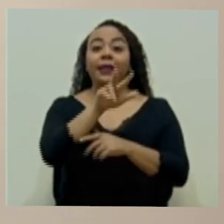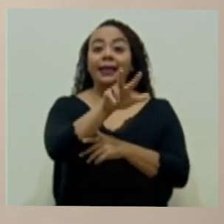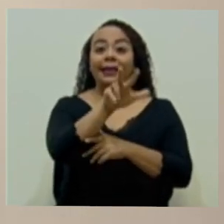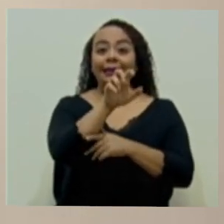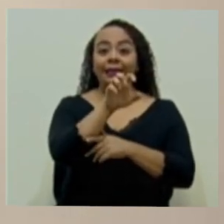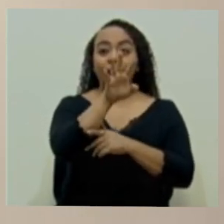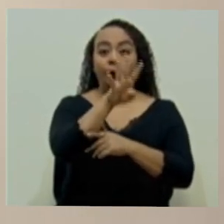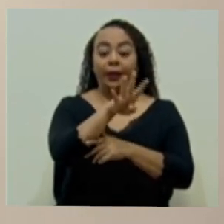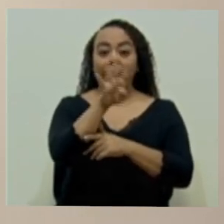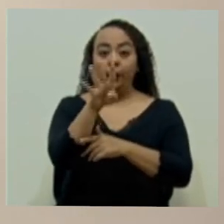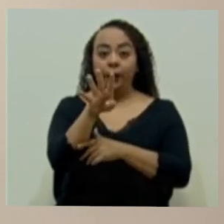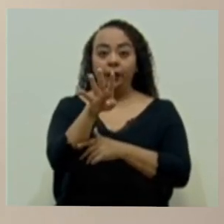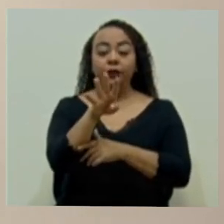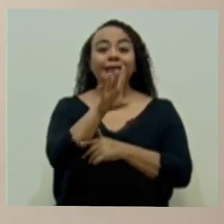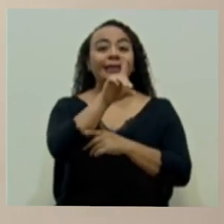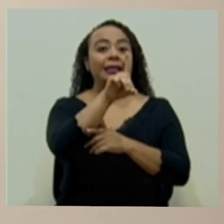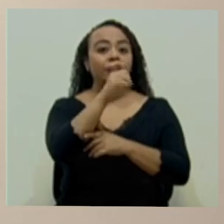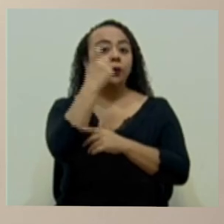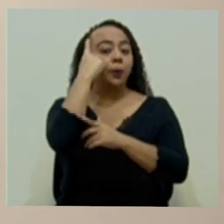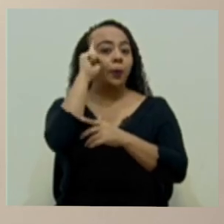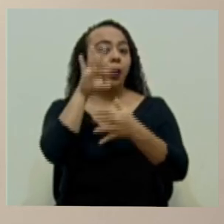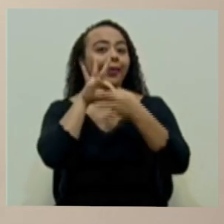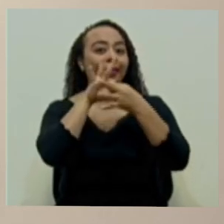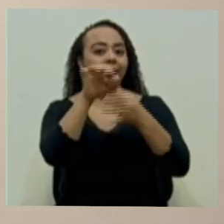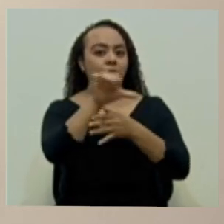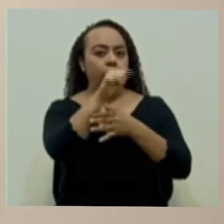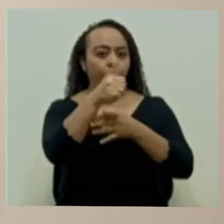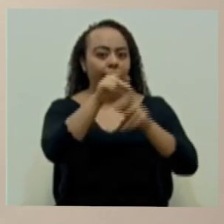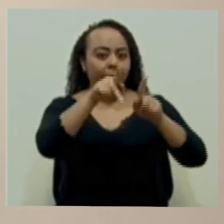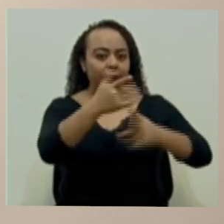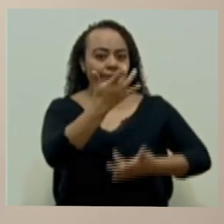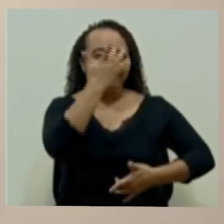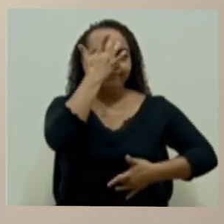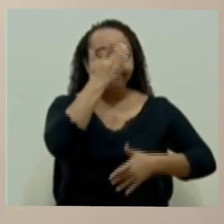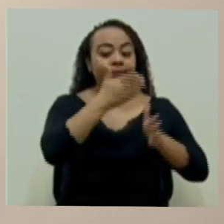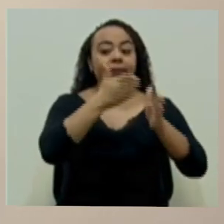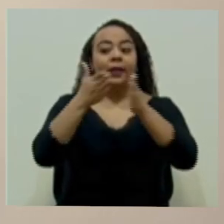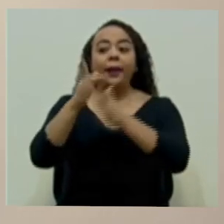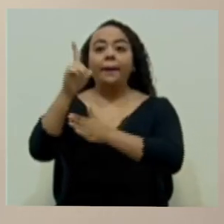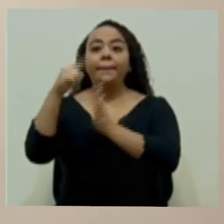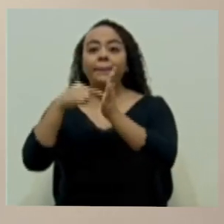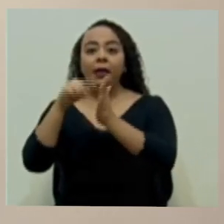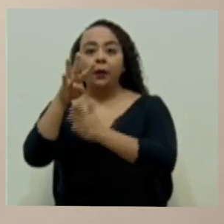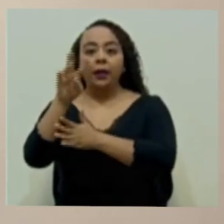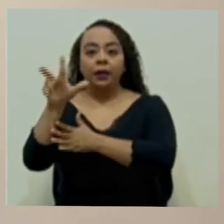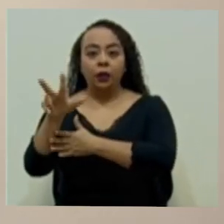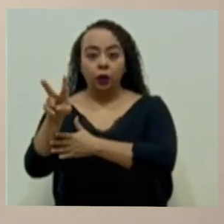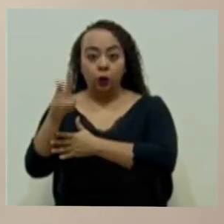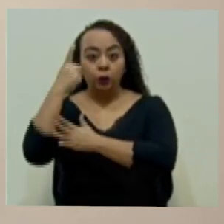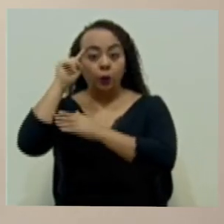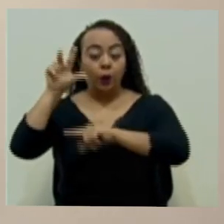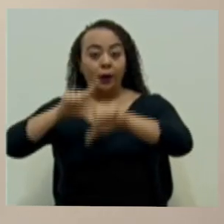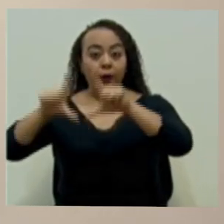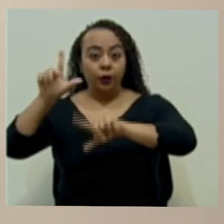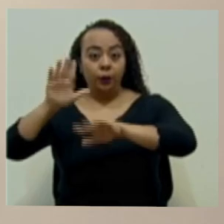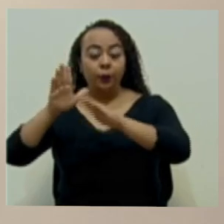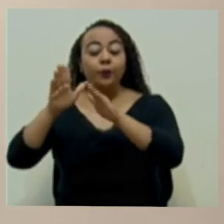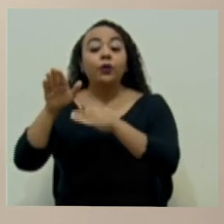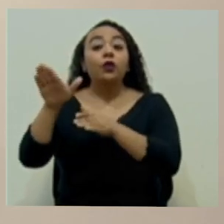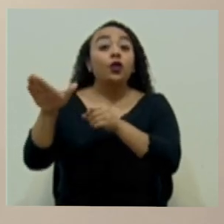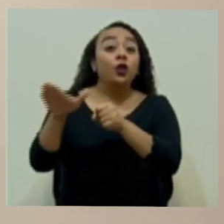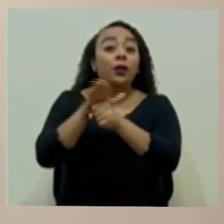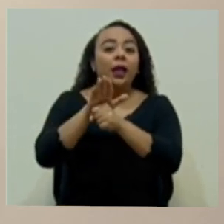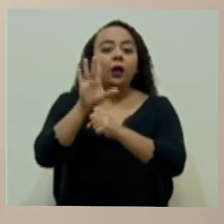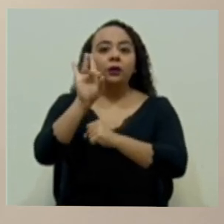los cuales 344 fueron diagnosticados por nexo epidemiológico y 1,042 por laboratorio, para un total de